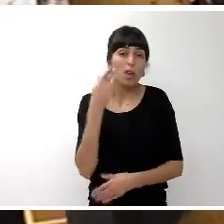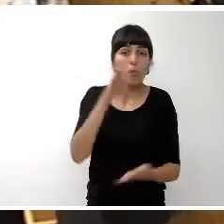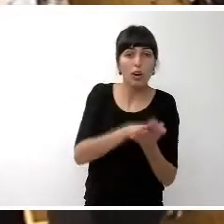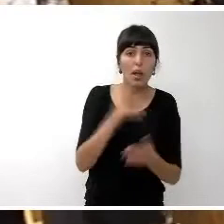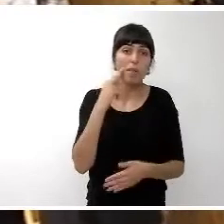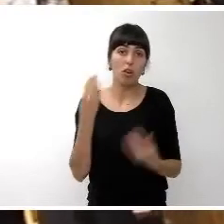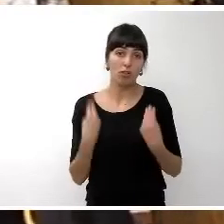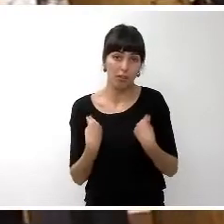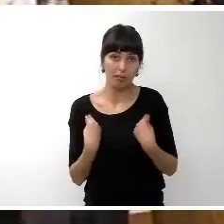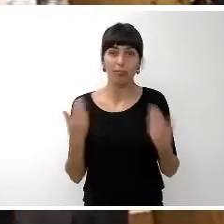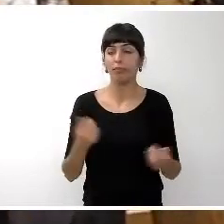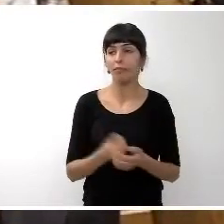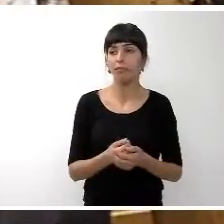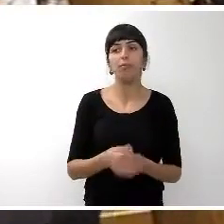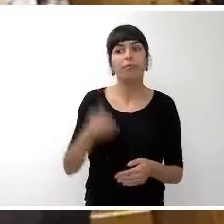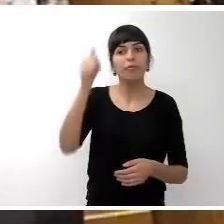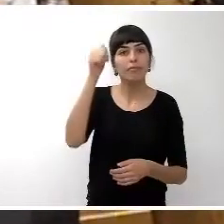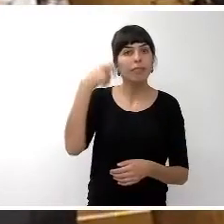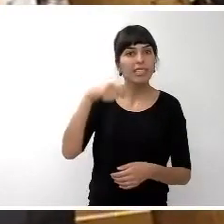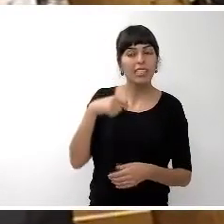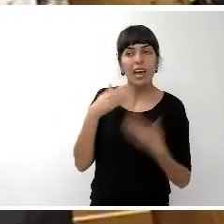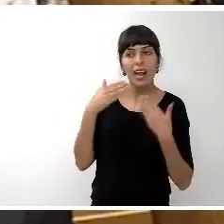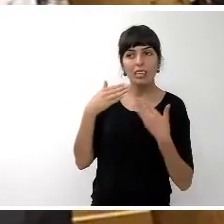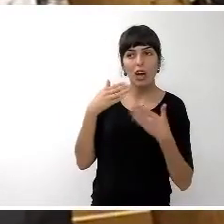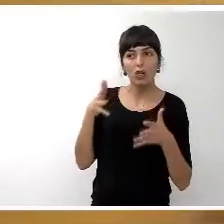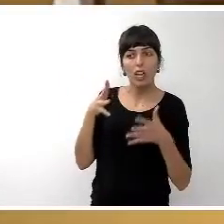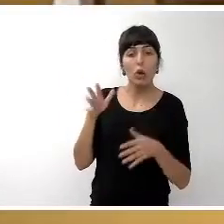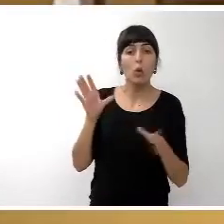señor consejero, por el Grupo Popular. Señor consejero.